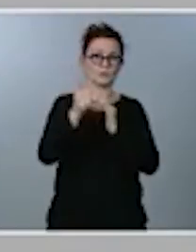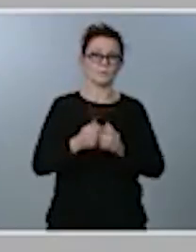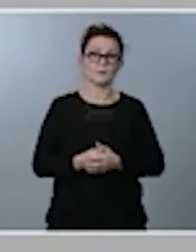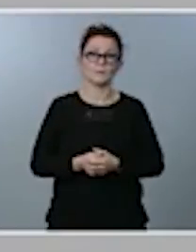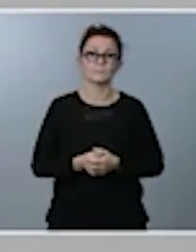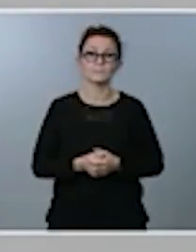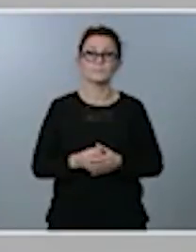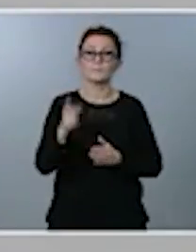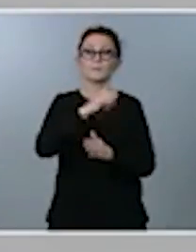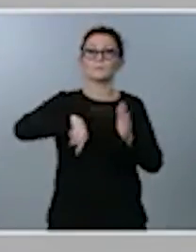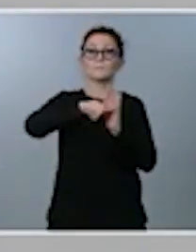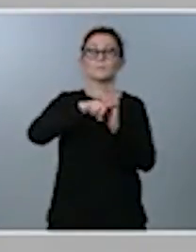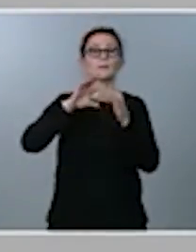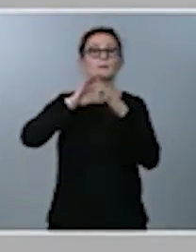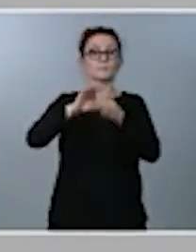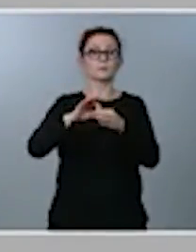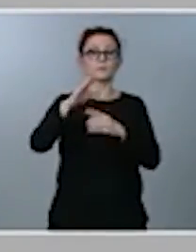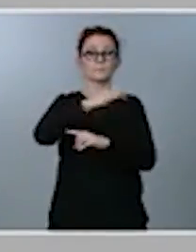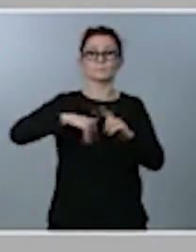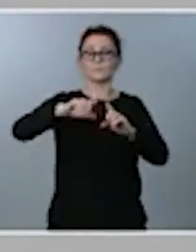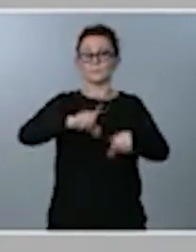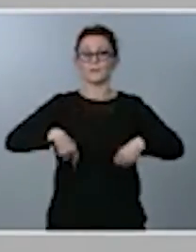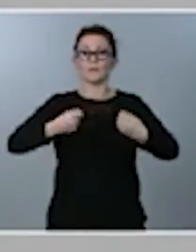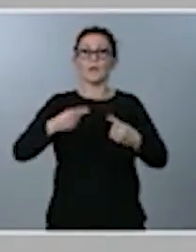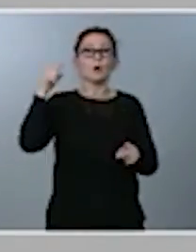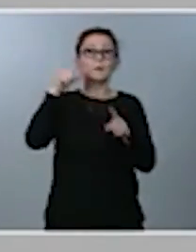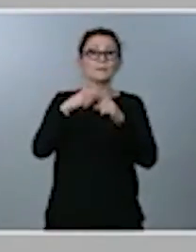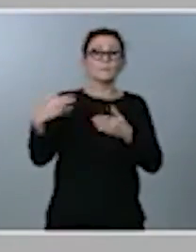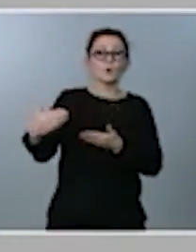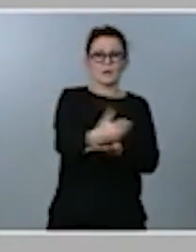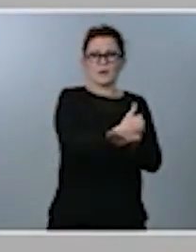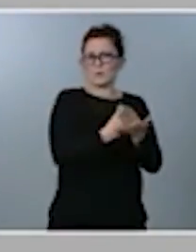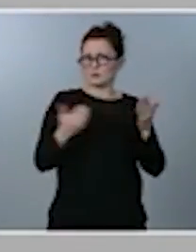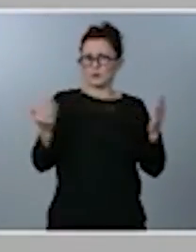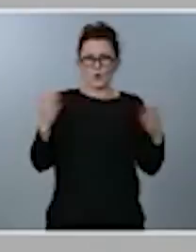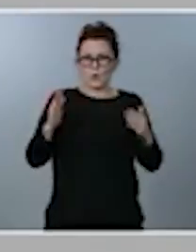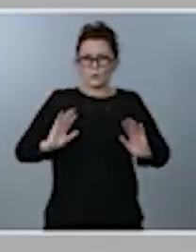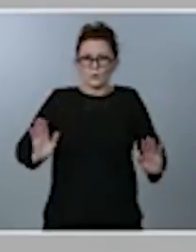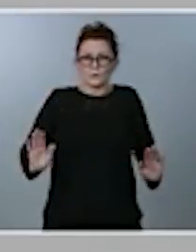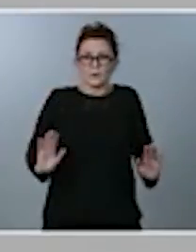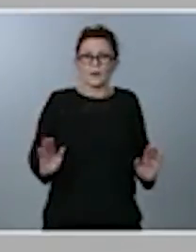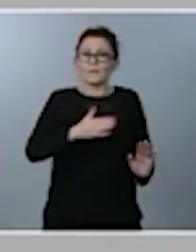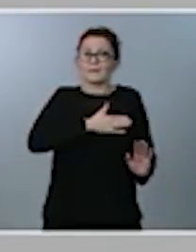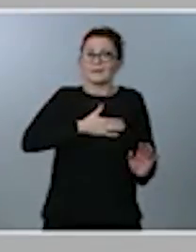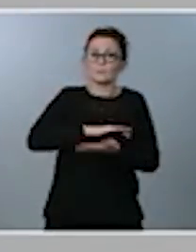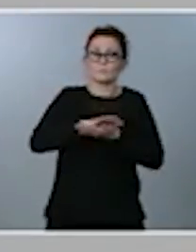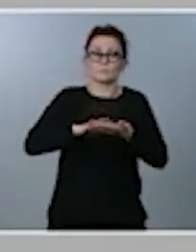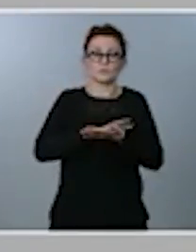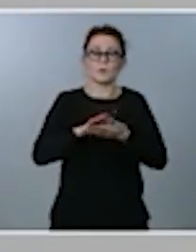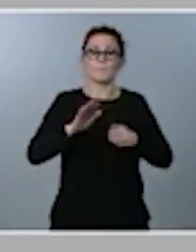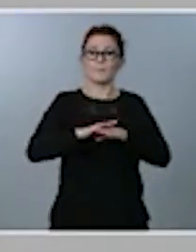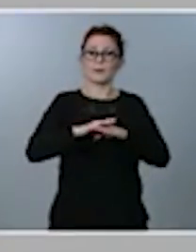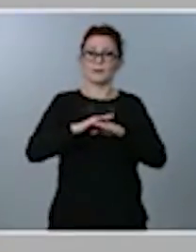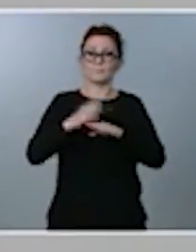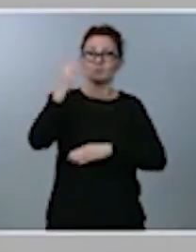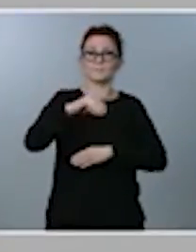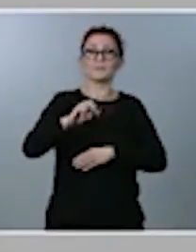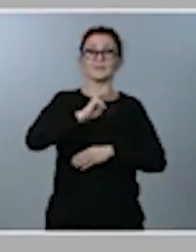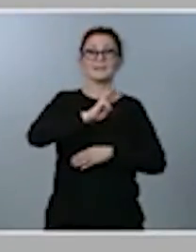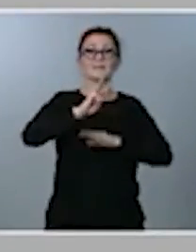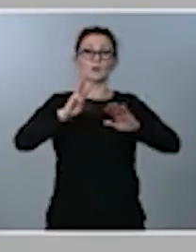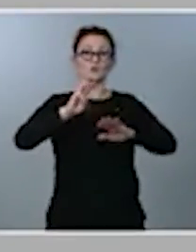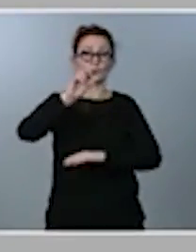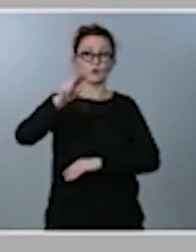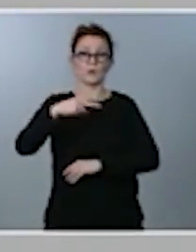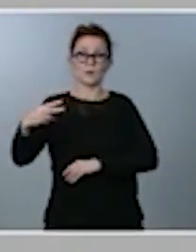medioambiental no tiene afán recaudatorio y, por tanto, de lo que estamos hablando es de un incremento de 38 euros por cada 1.000